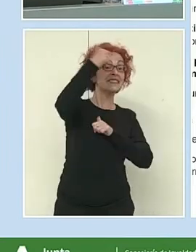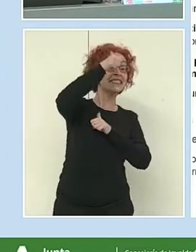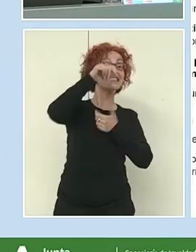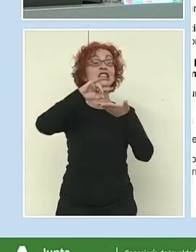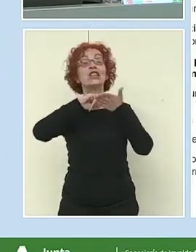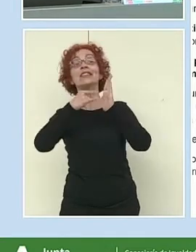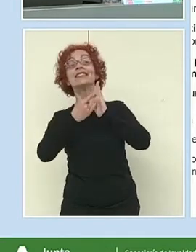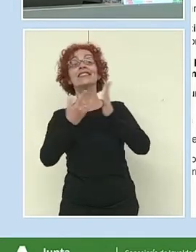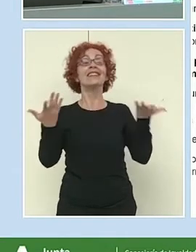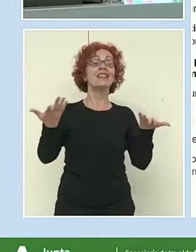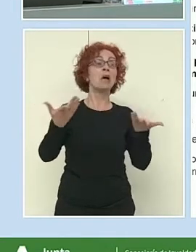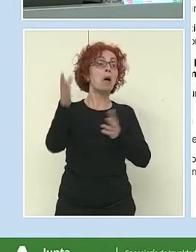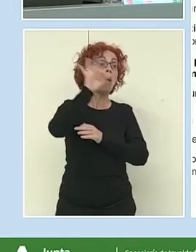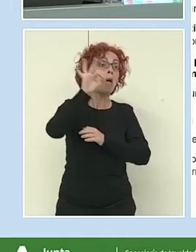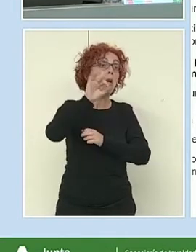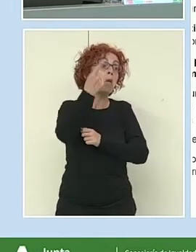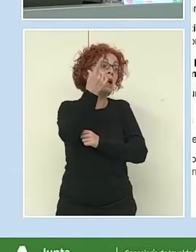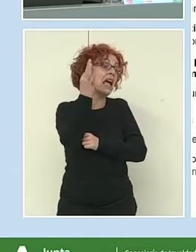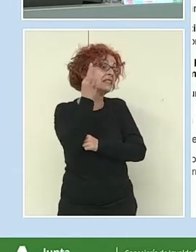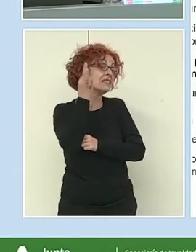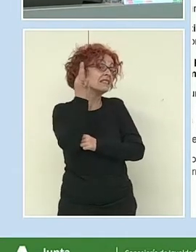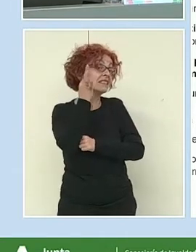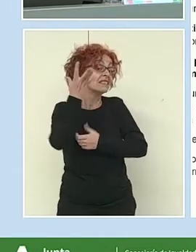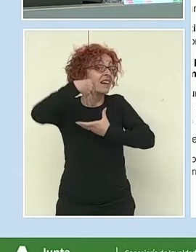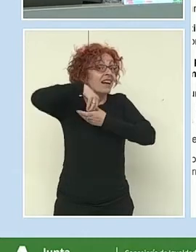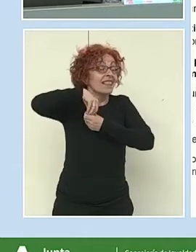Y si no, igual, ¿alguna ingeniera en la sala?